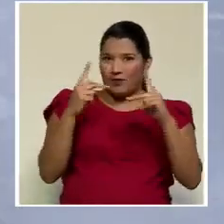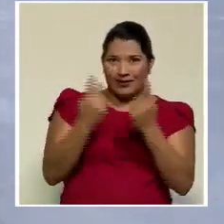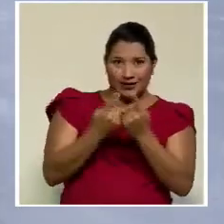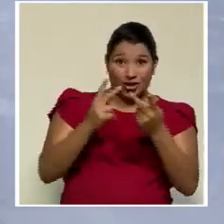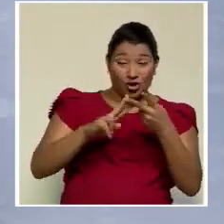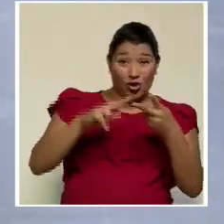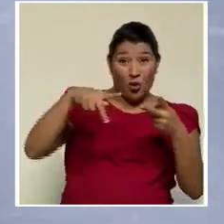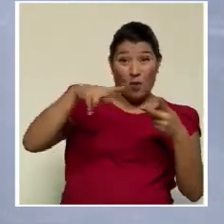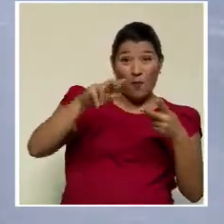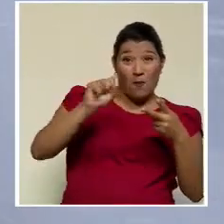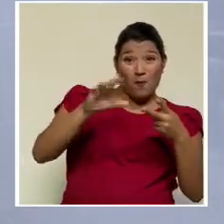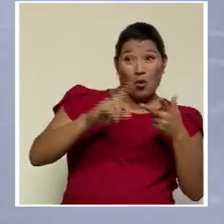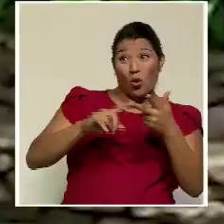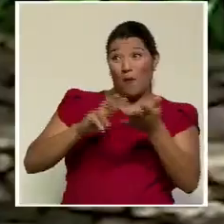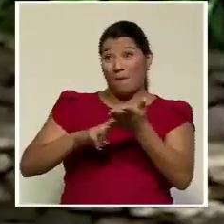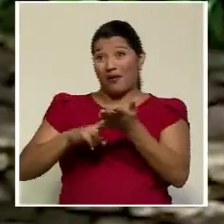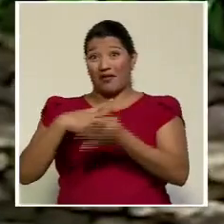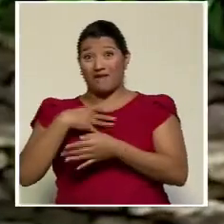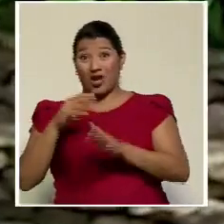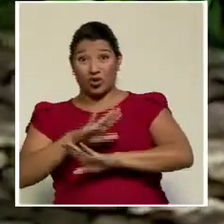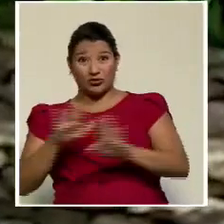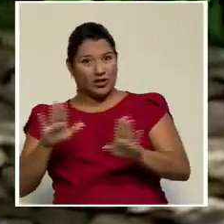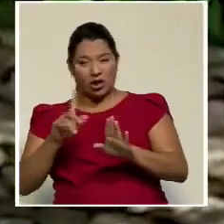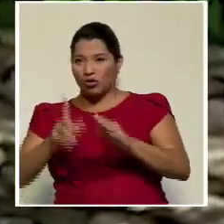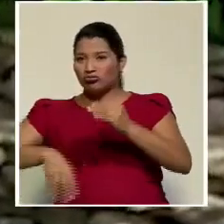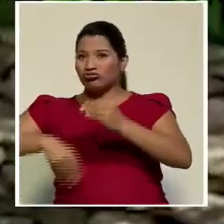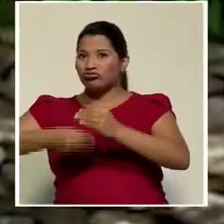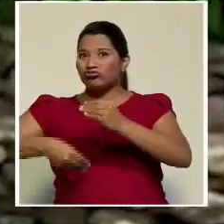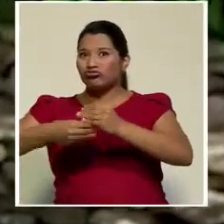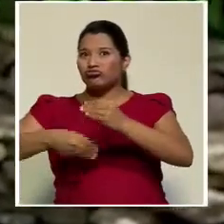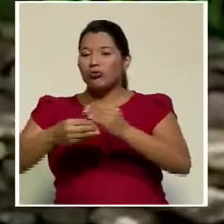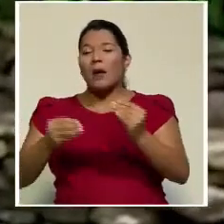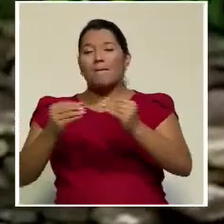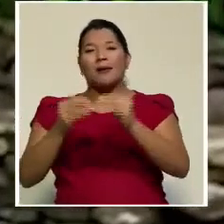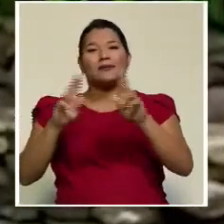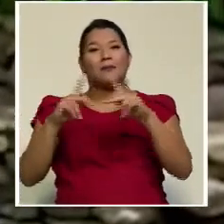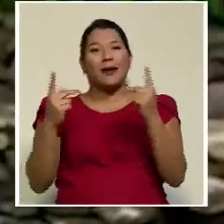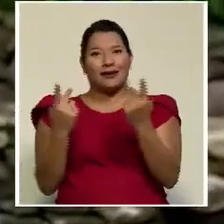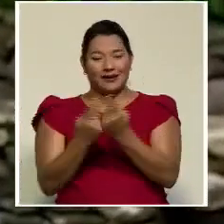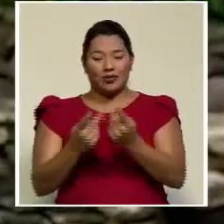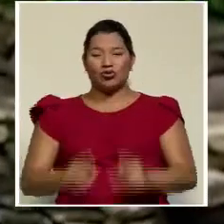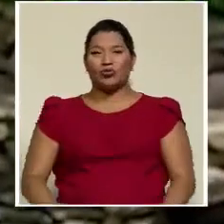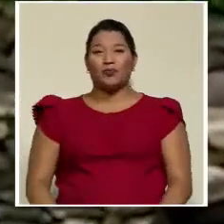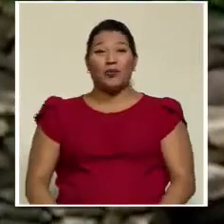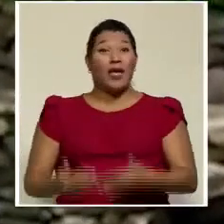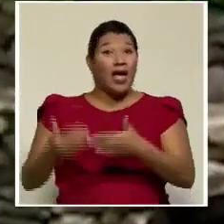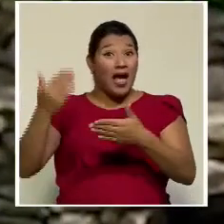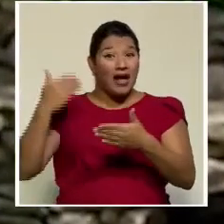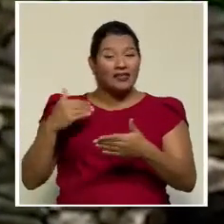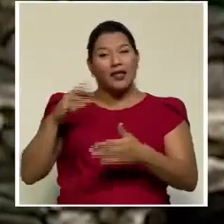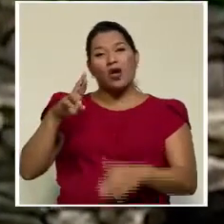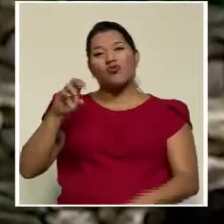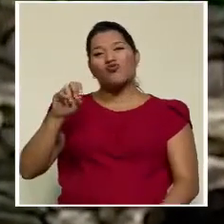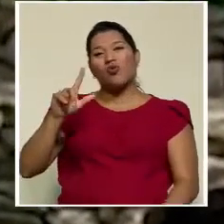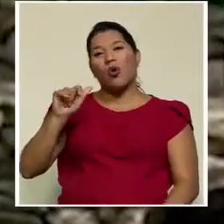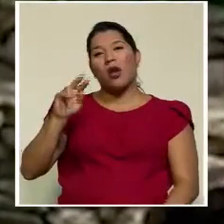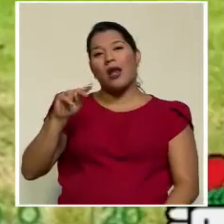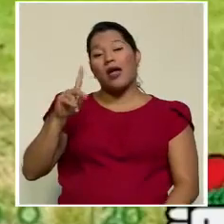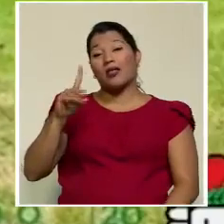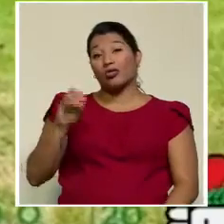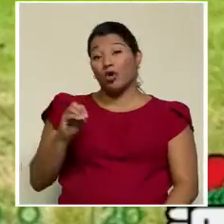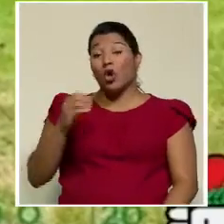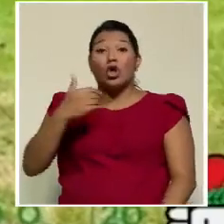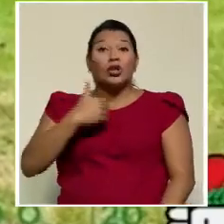del PLN era un tiquete casi seguro a la presidencia de la república. En aquel momento, Rolando tenía, además,